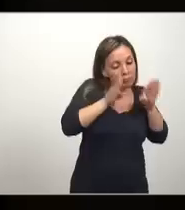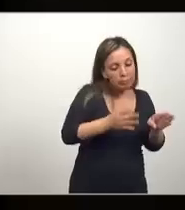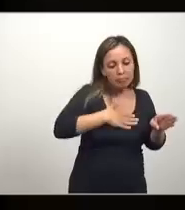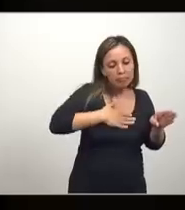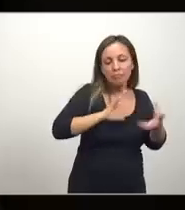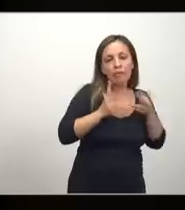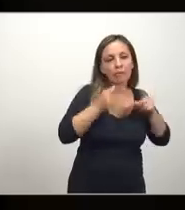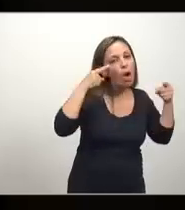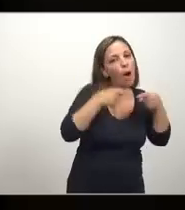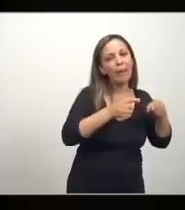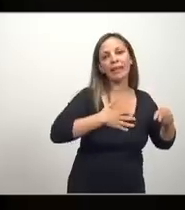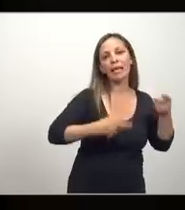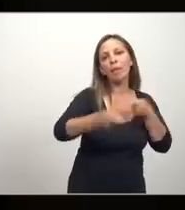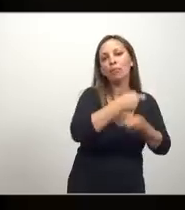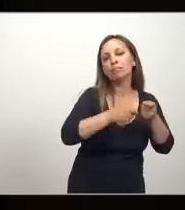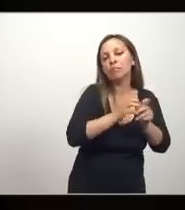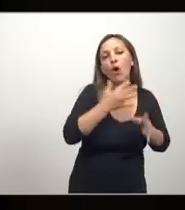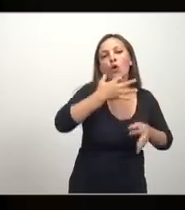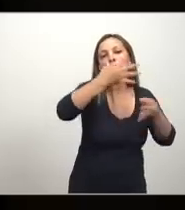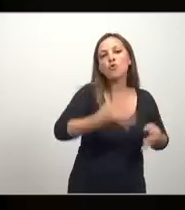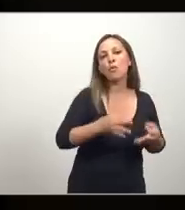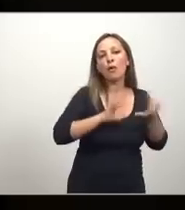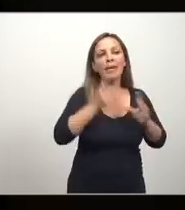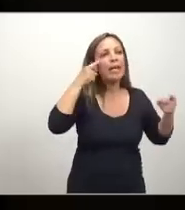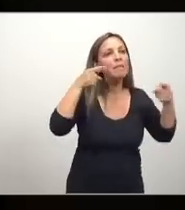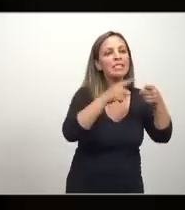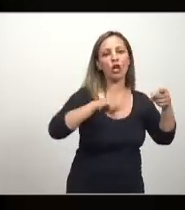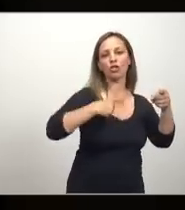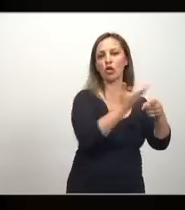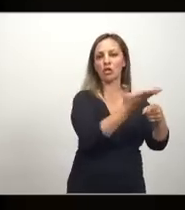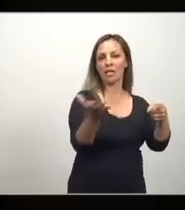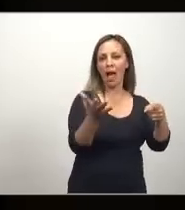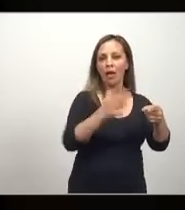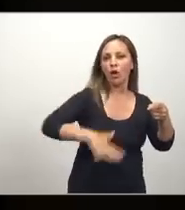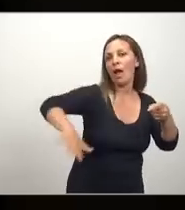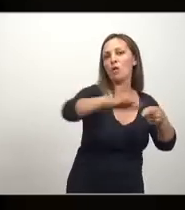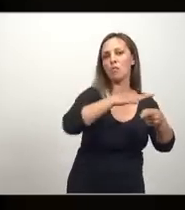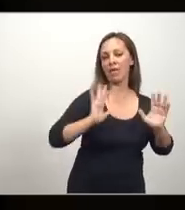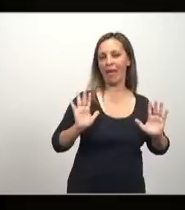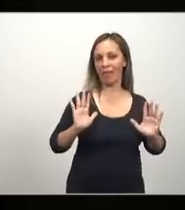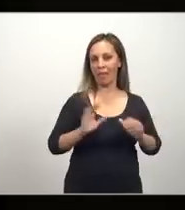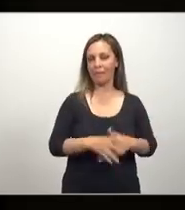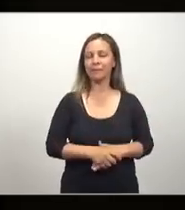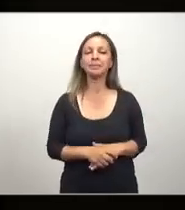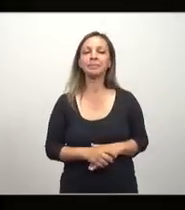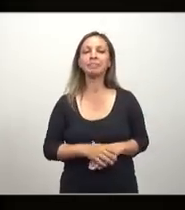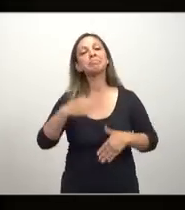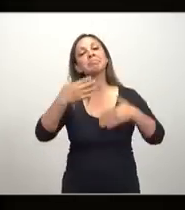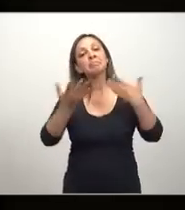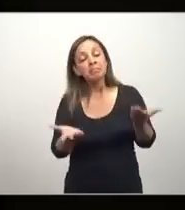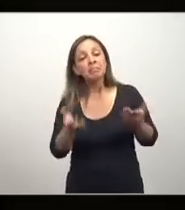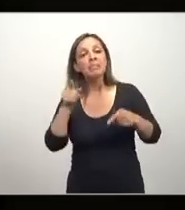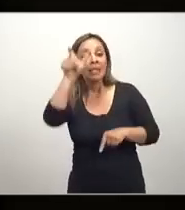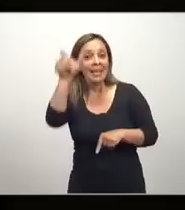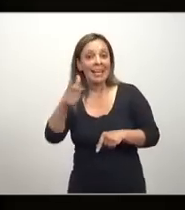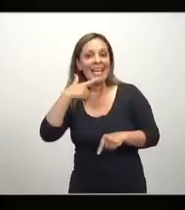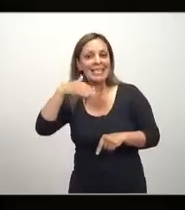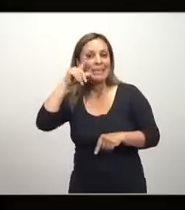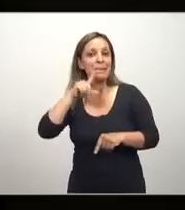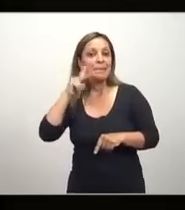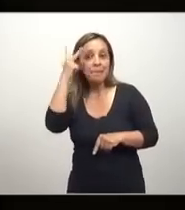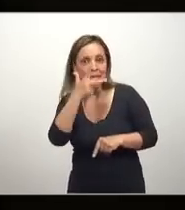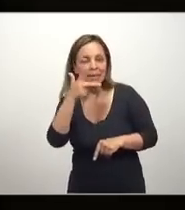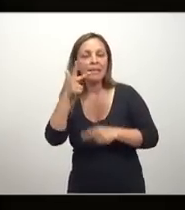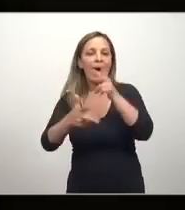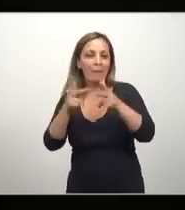Buscando mi propio fin del lucro estoy cumpliendo mi misión social, mi misión con la comunidad, etc. Smith daba de esta forma la bienvenida definitiva